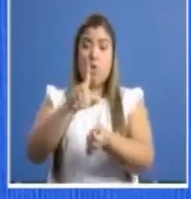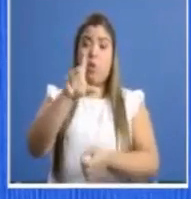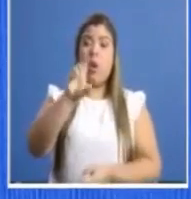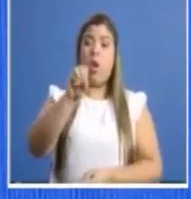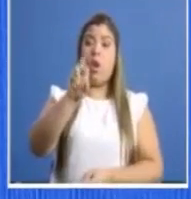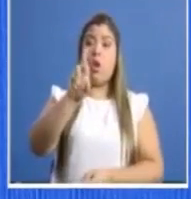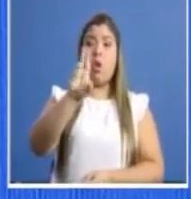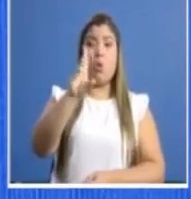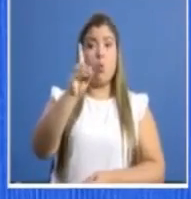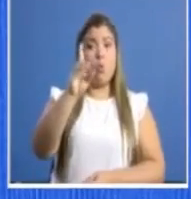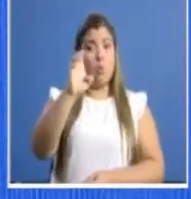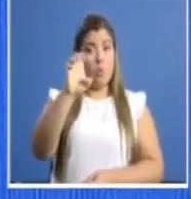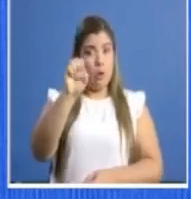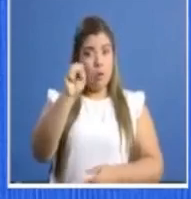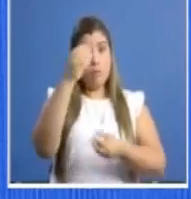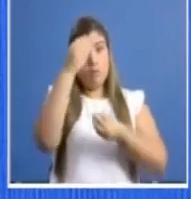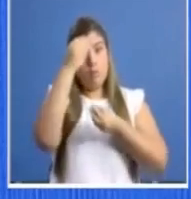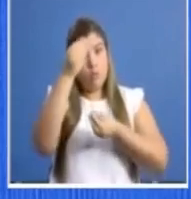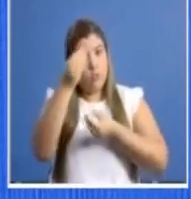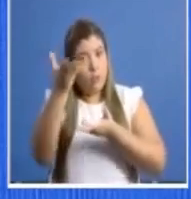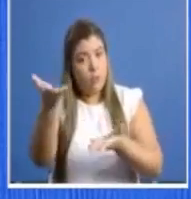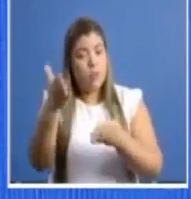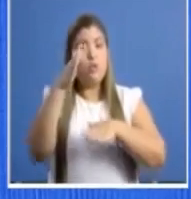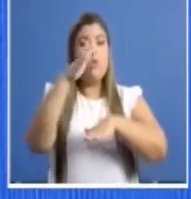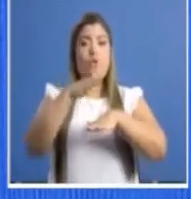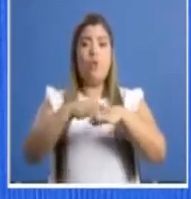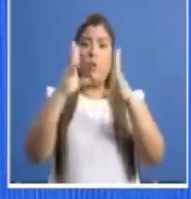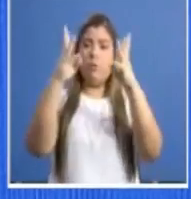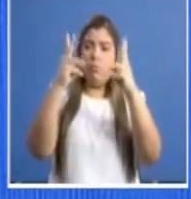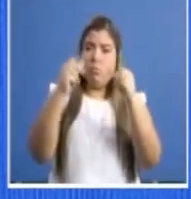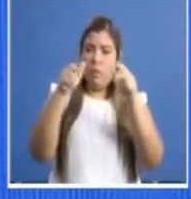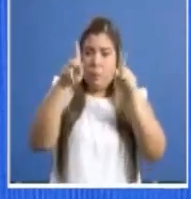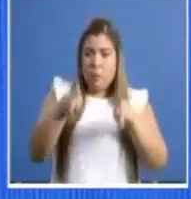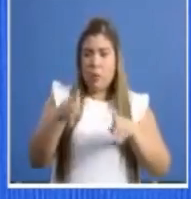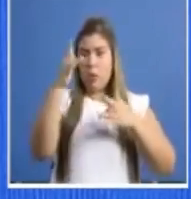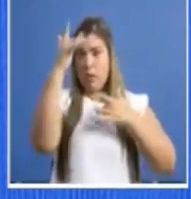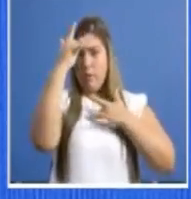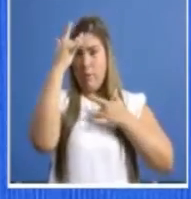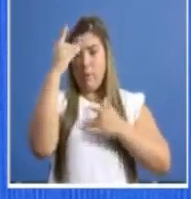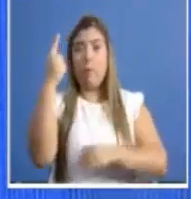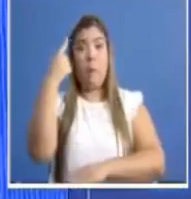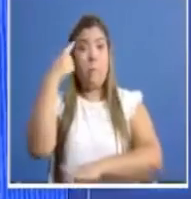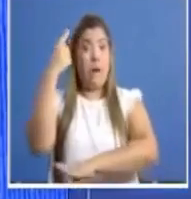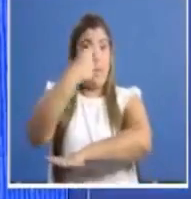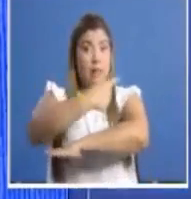jefa nacional de Epidemiología, tiene el reporte para el día de hoy. Doctora.